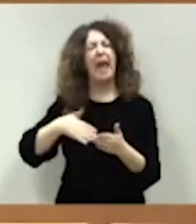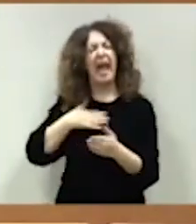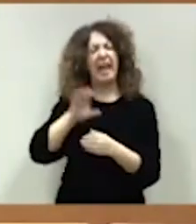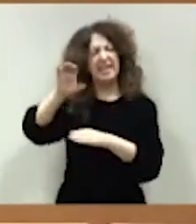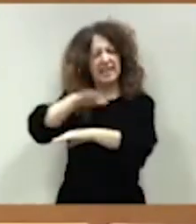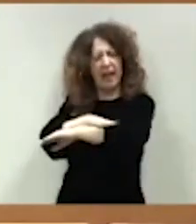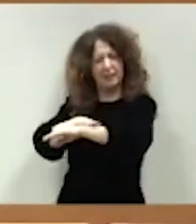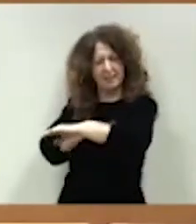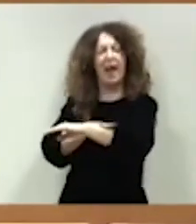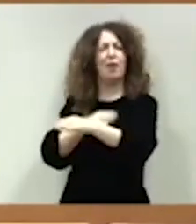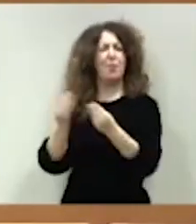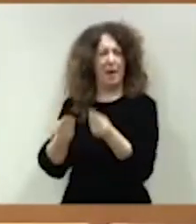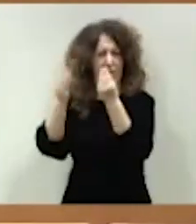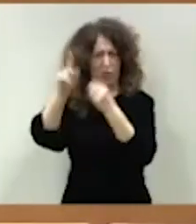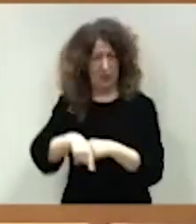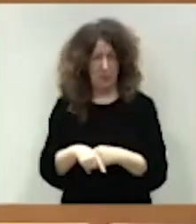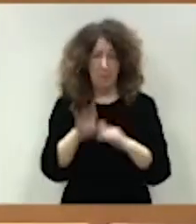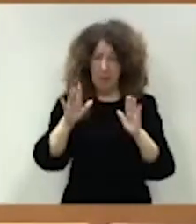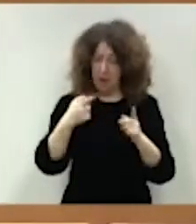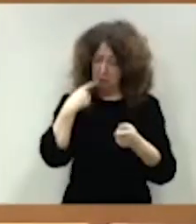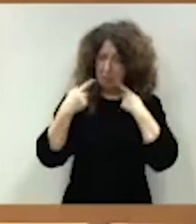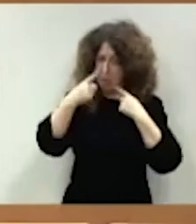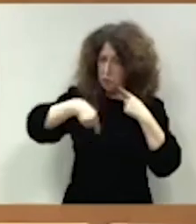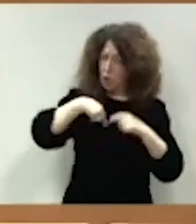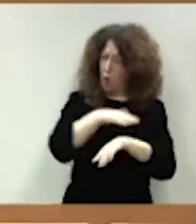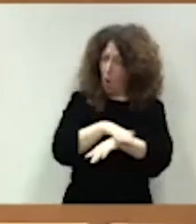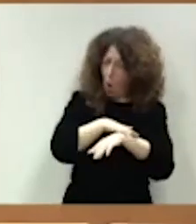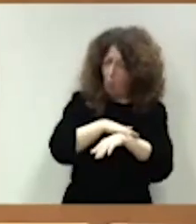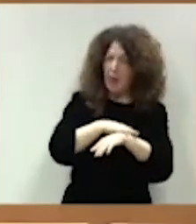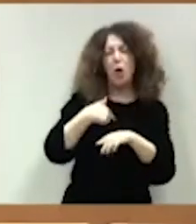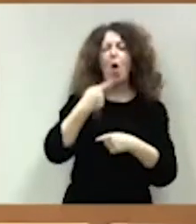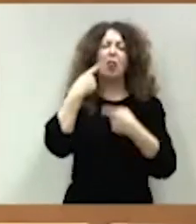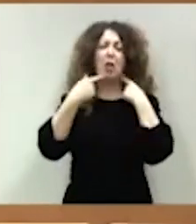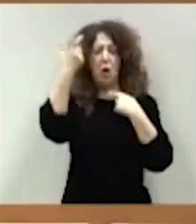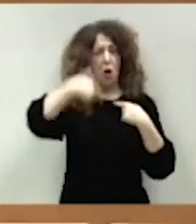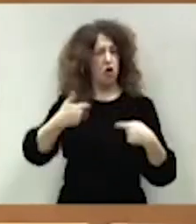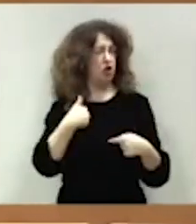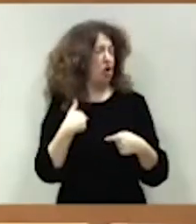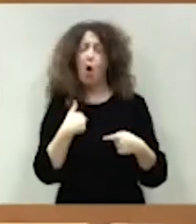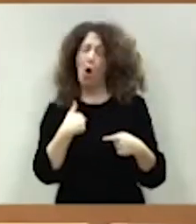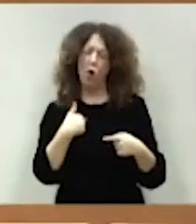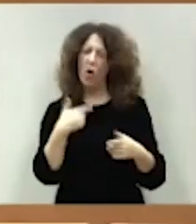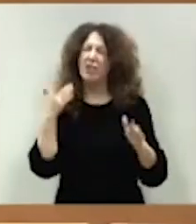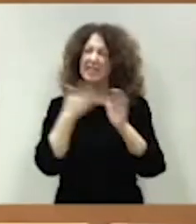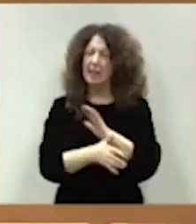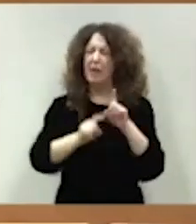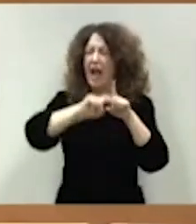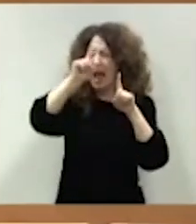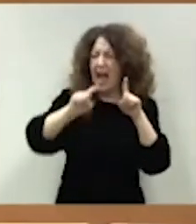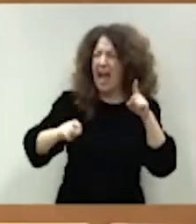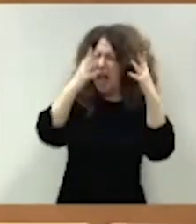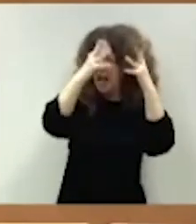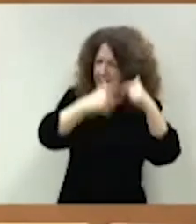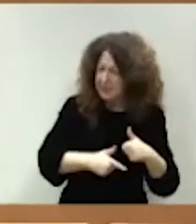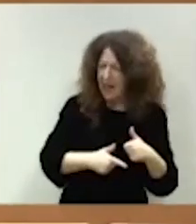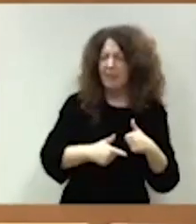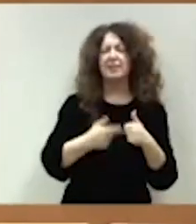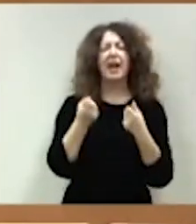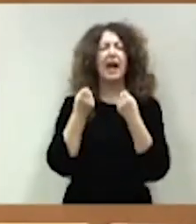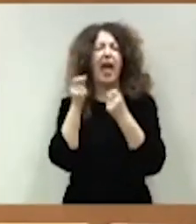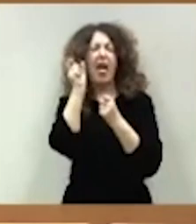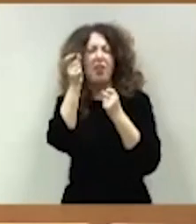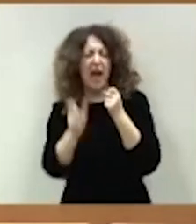dice el Gobierno, o no lo digo yo misma. Son datos que se avalan por las estadísticas y por las cifras oficiales que se